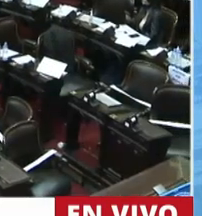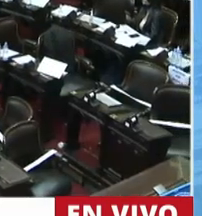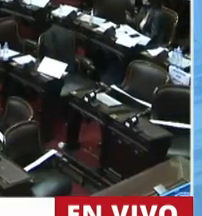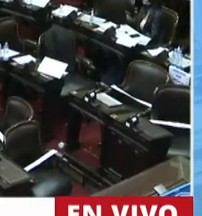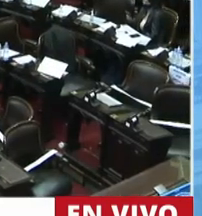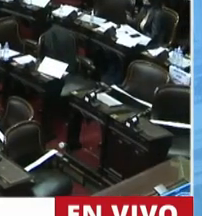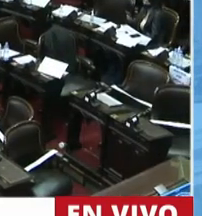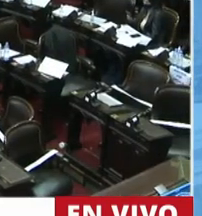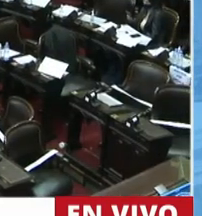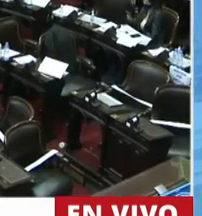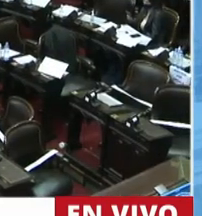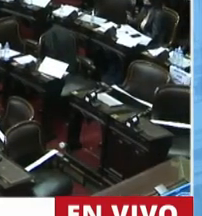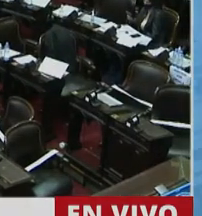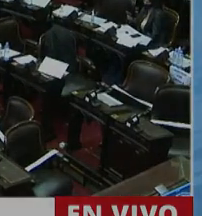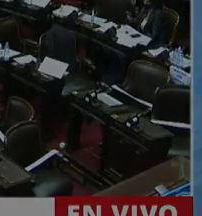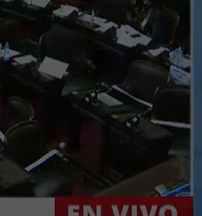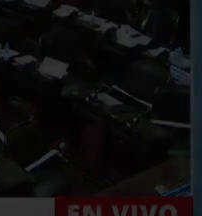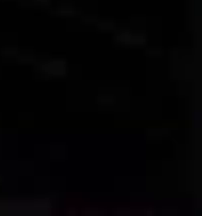Gracias, señor presidente. Gracias, diputado Giordano.